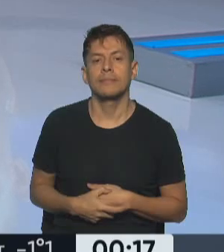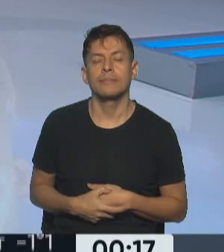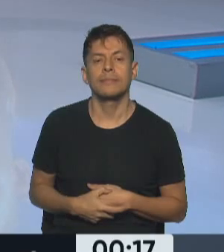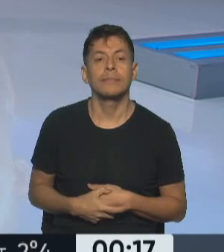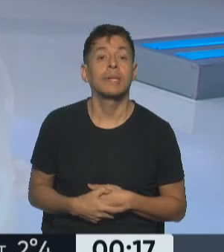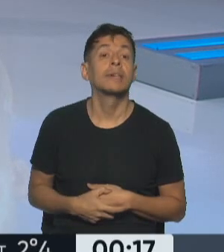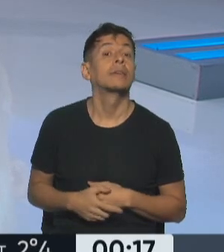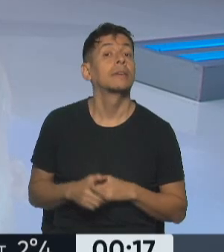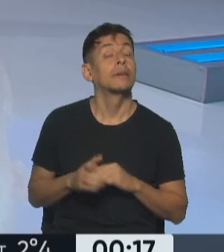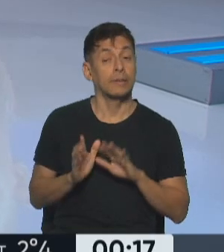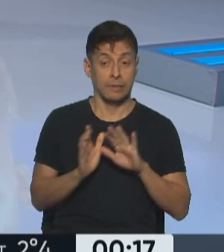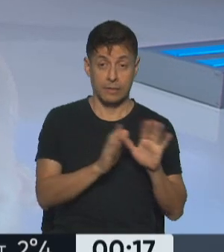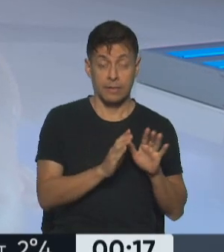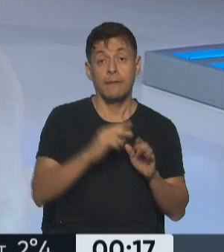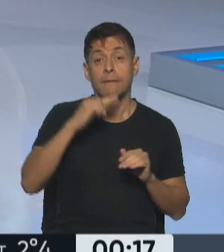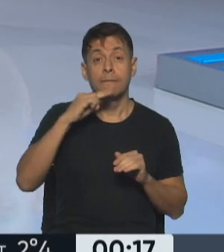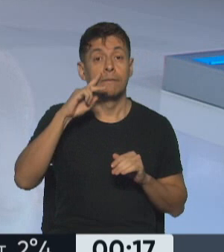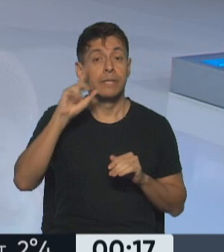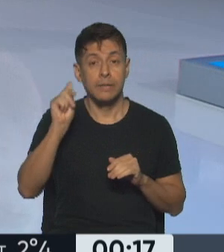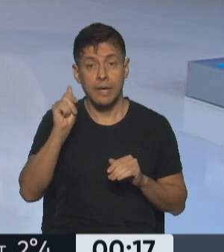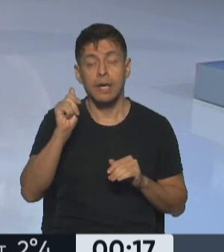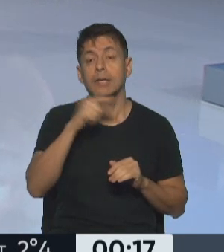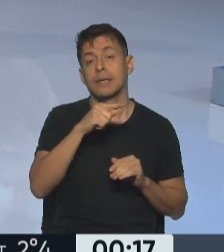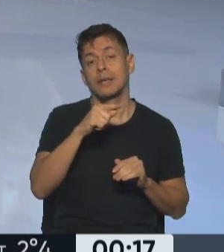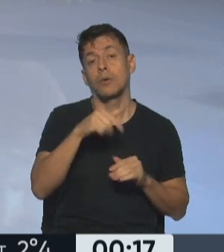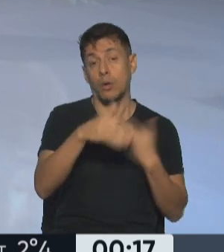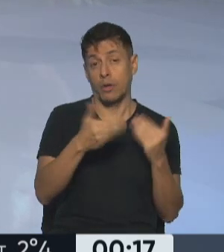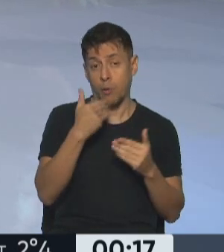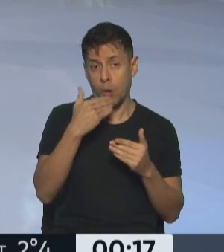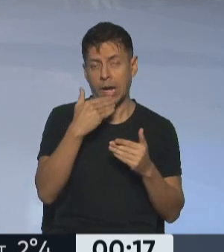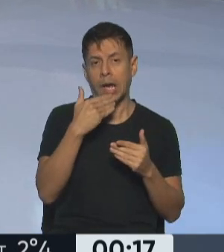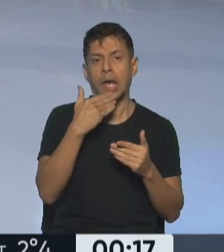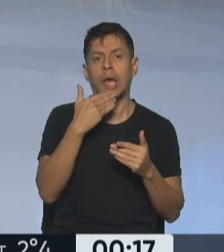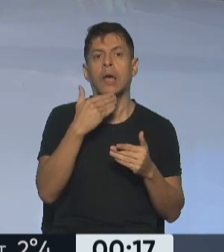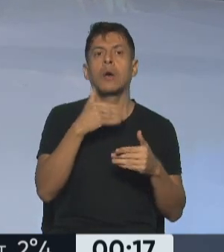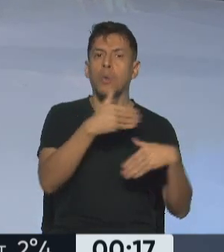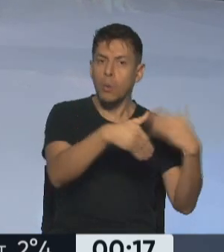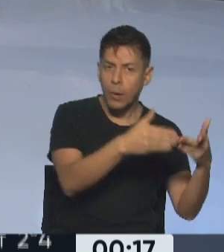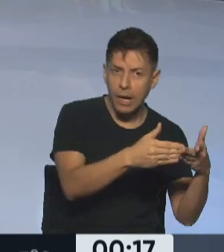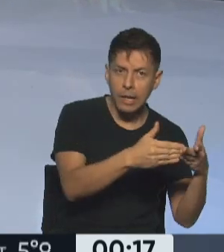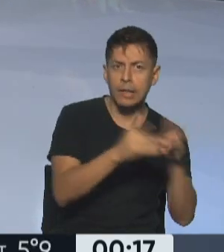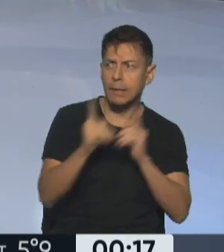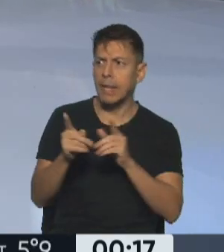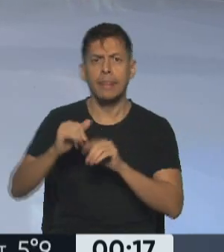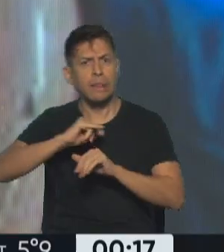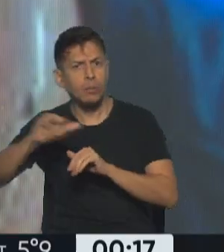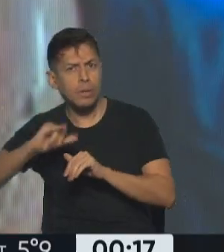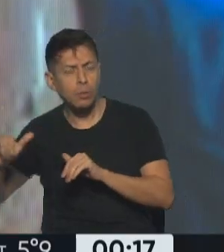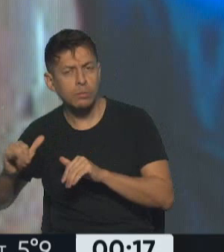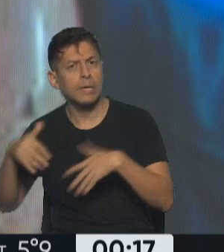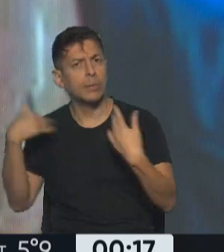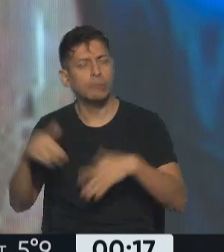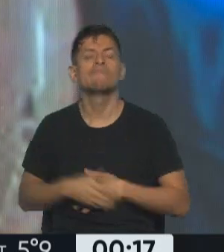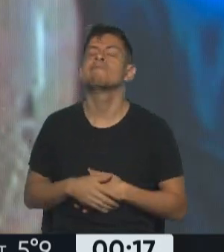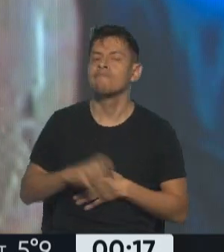Y en paralelo, mientras Villa, Sebastián, el jugador de Boca Junior, sigue sumando minutos de juego, también suma denuncias. Sí, y vamos a recordar algo.